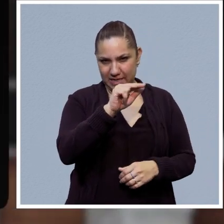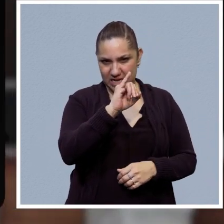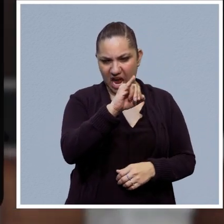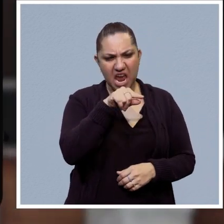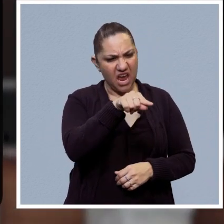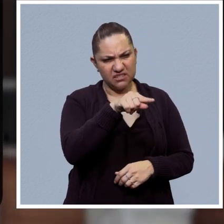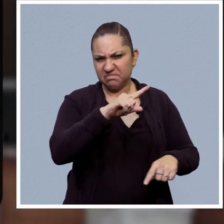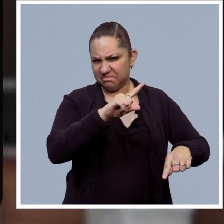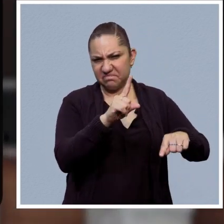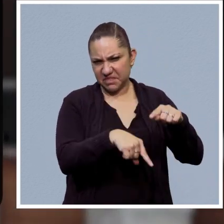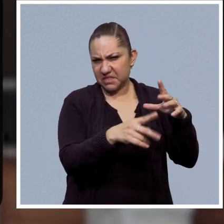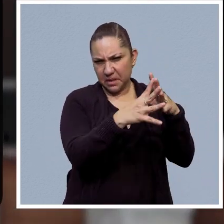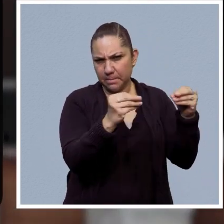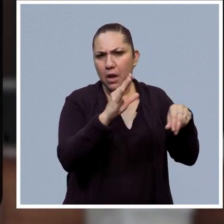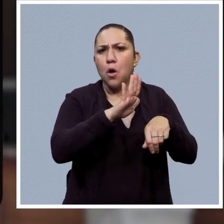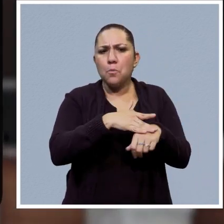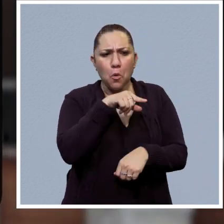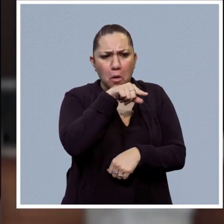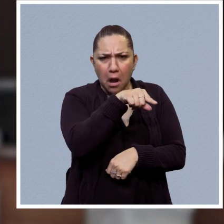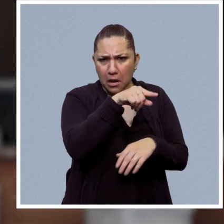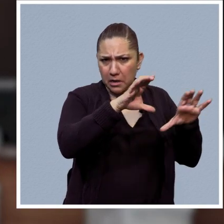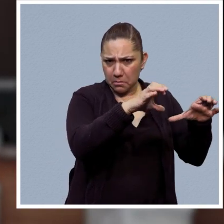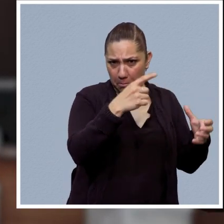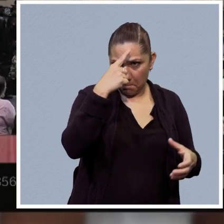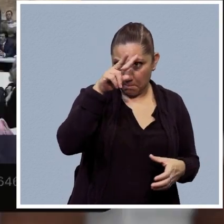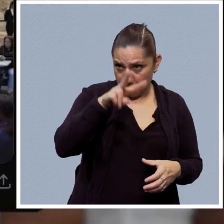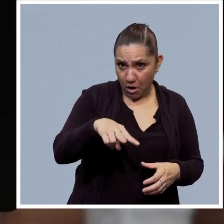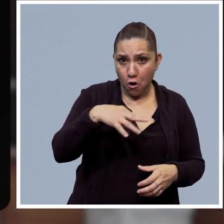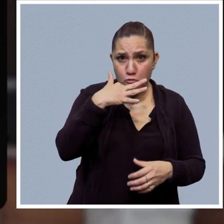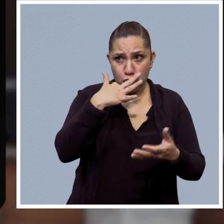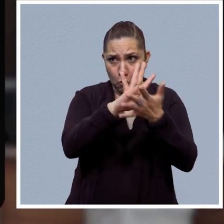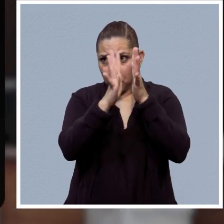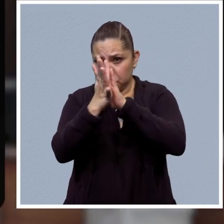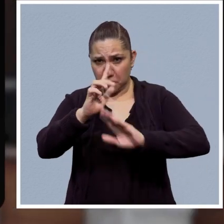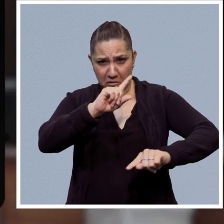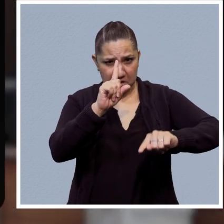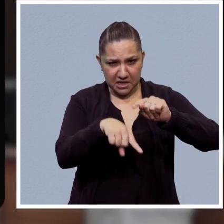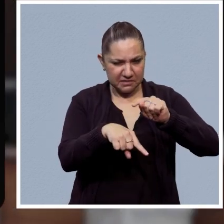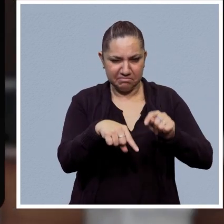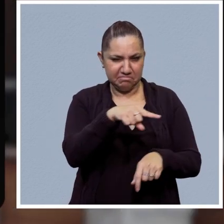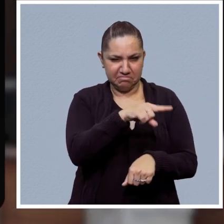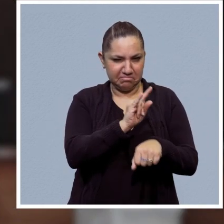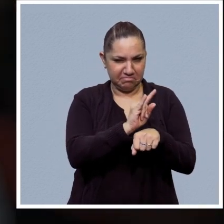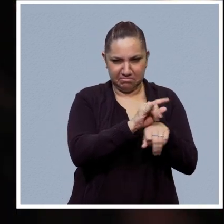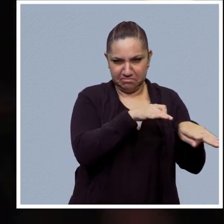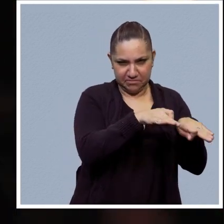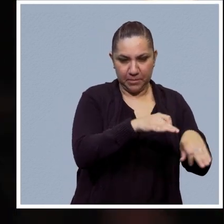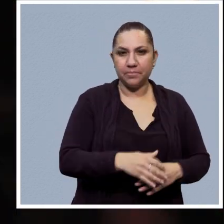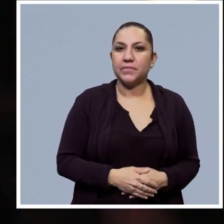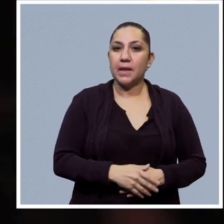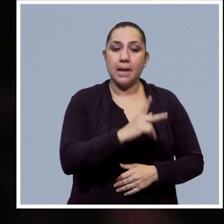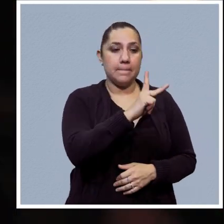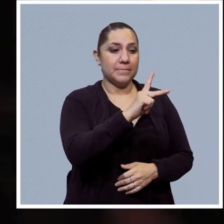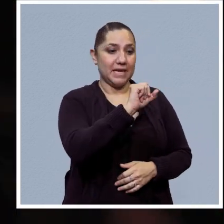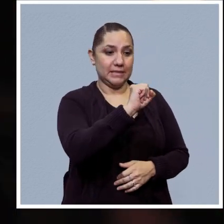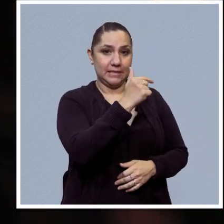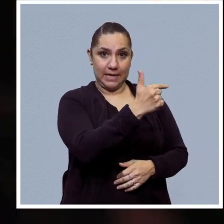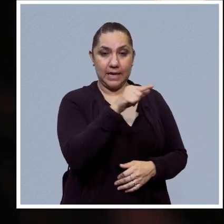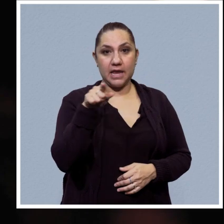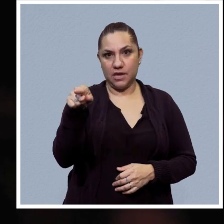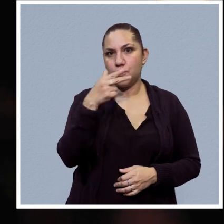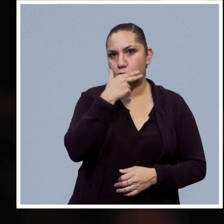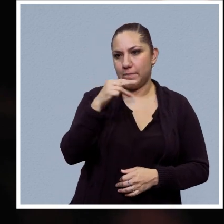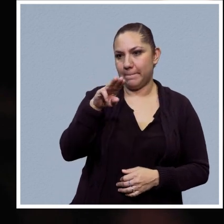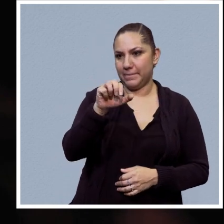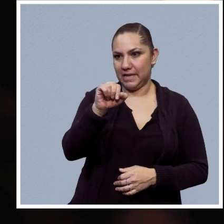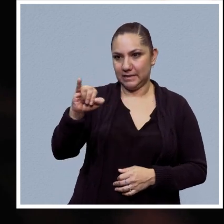Transparencia, INAI, tiene que desaparecer por ser un organismo que solo finge el combate de la corrupción. El Paris Saint-Germain